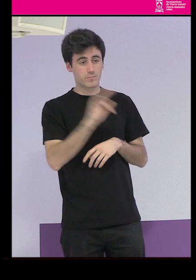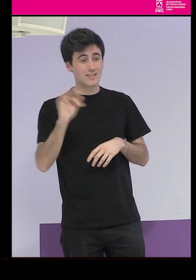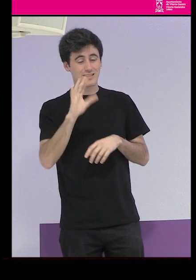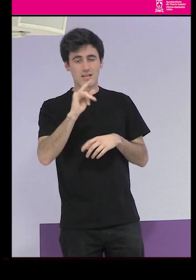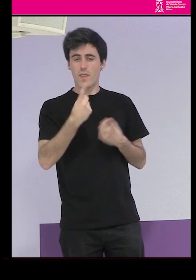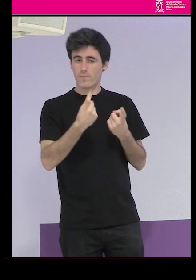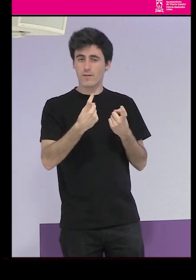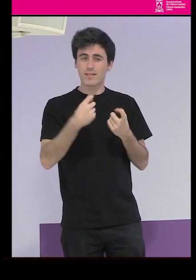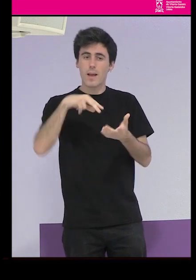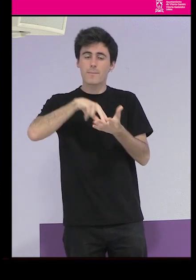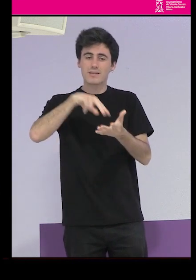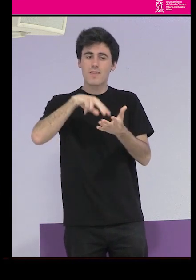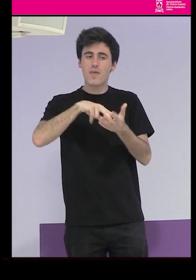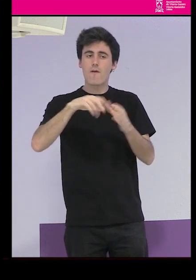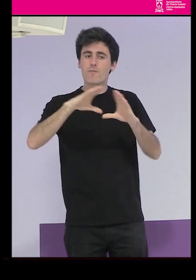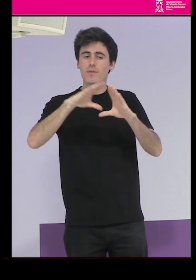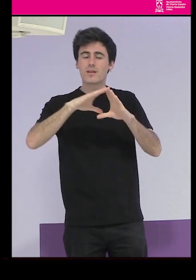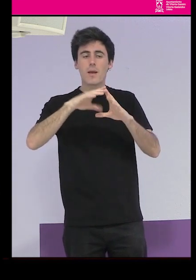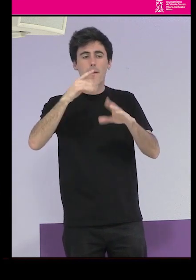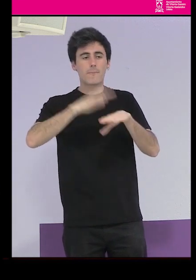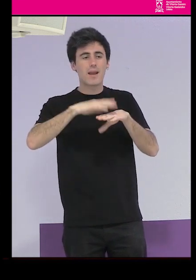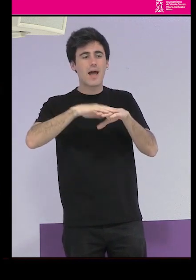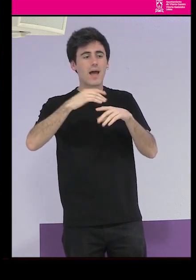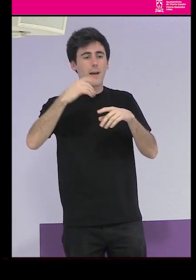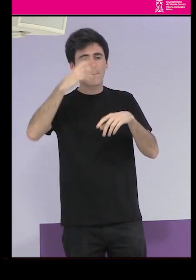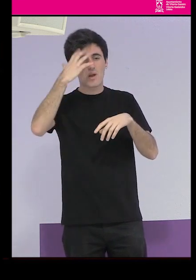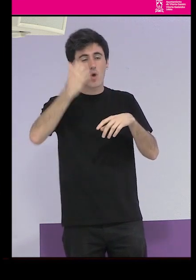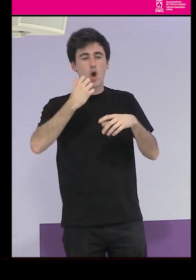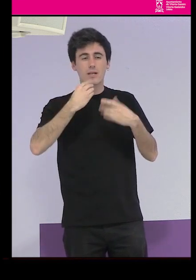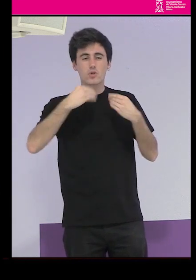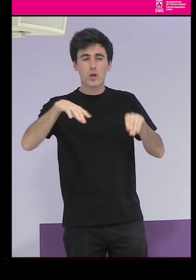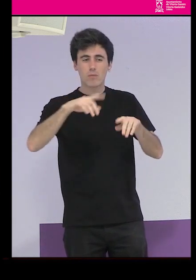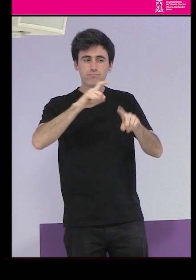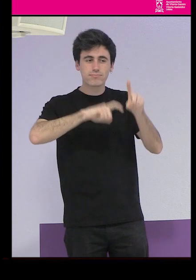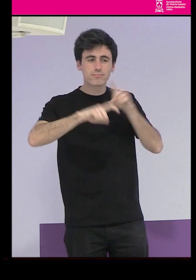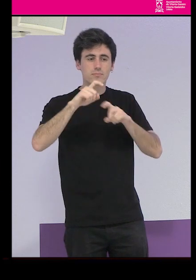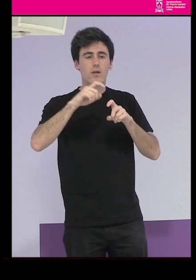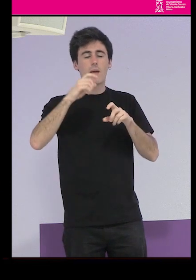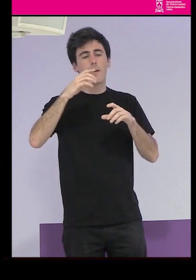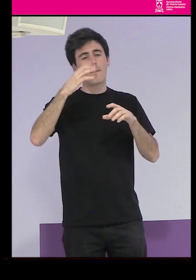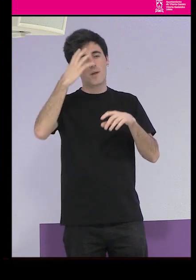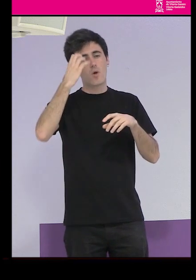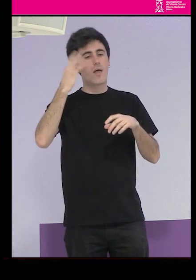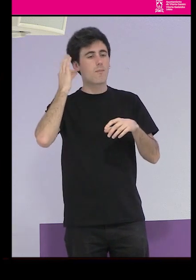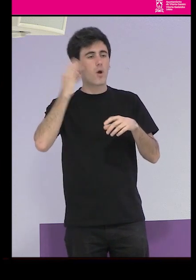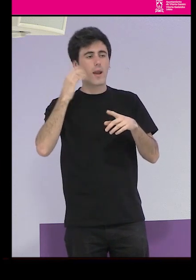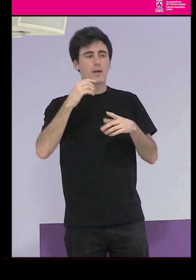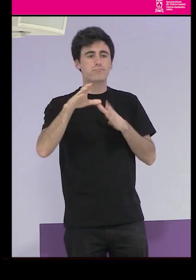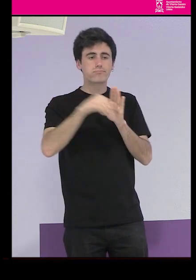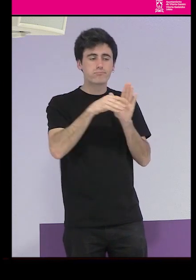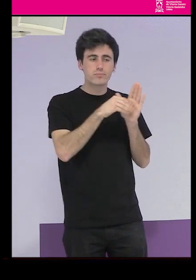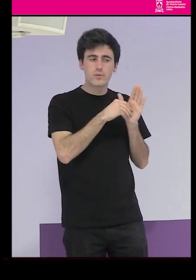esa presencia del feminismo en recuperar la memoria de las mujeres y yo